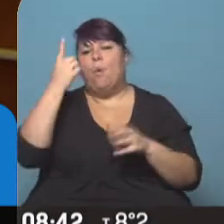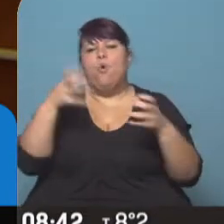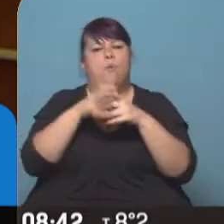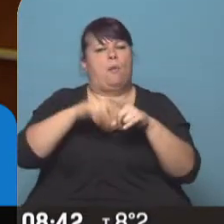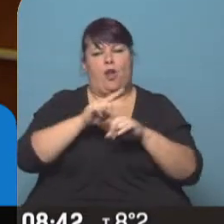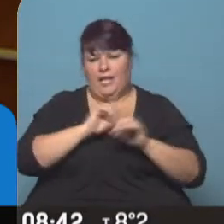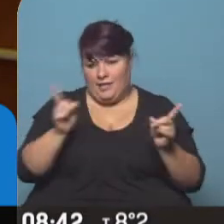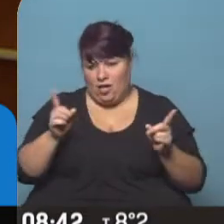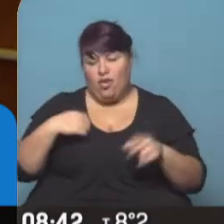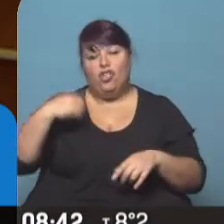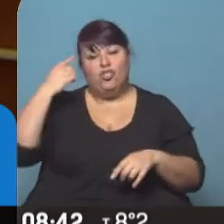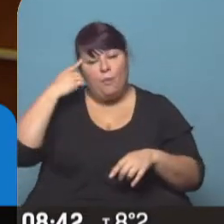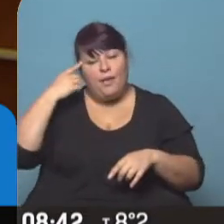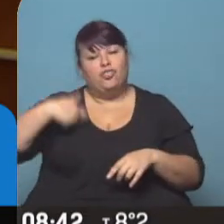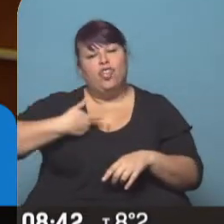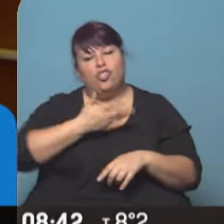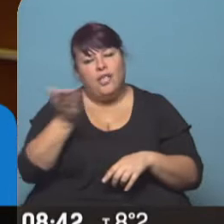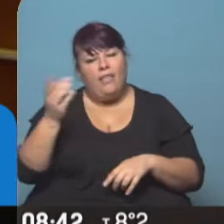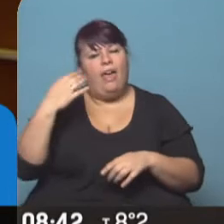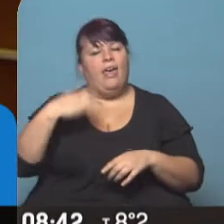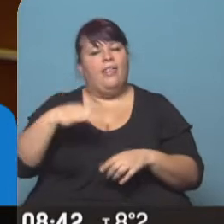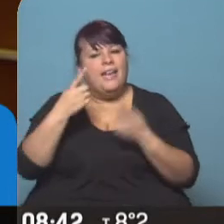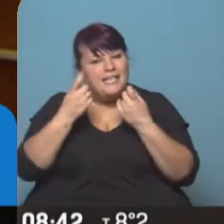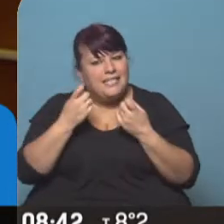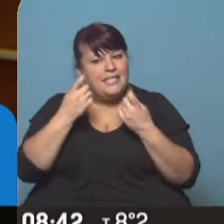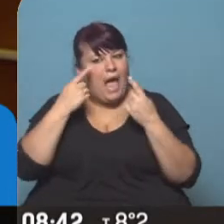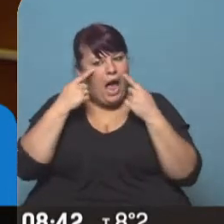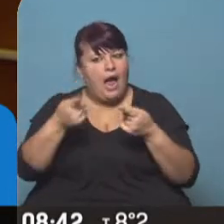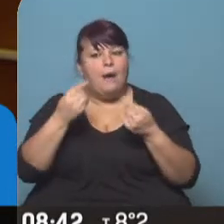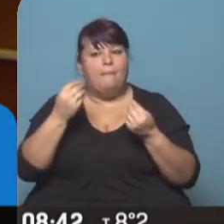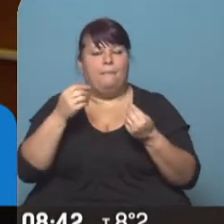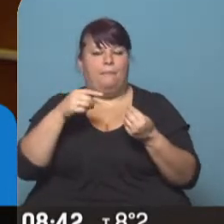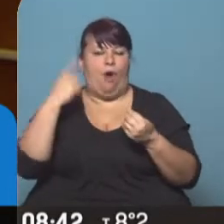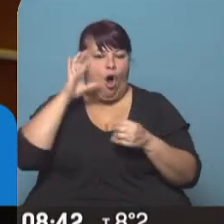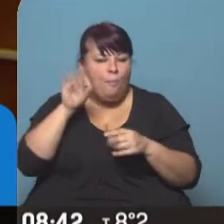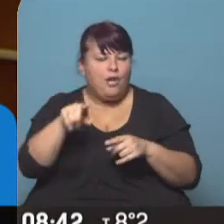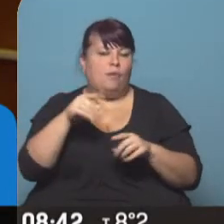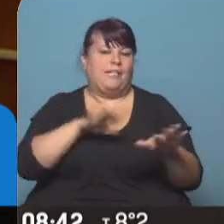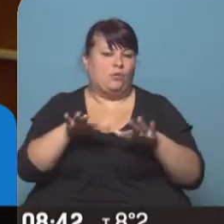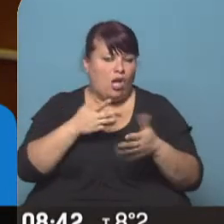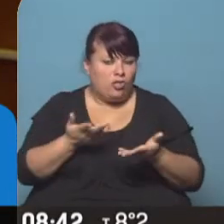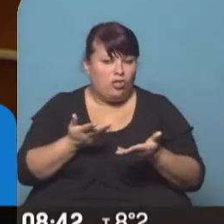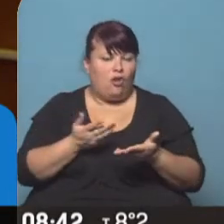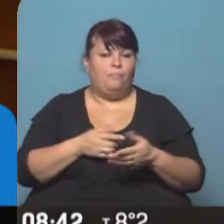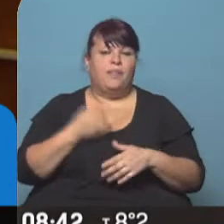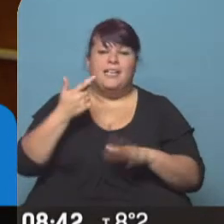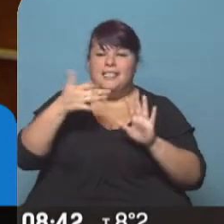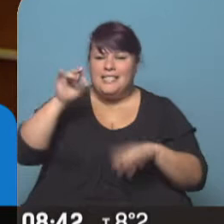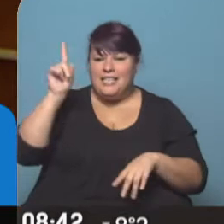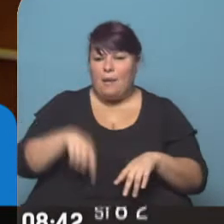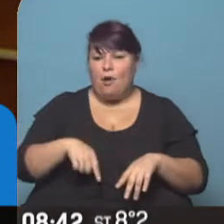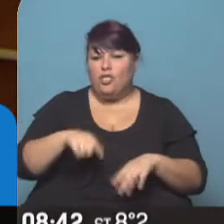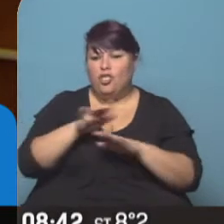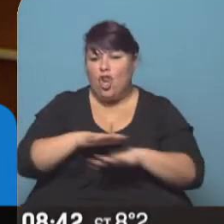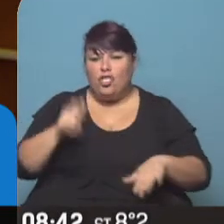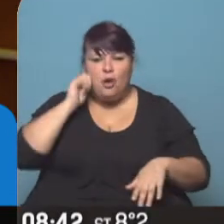político. Creo que la sociedad necesita la mirada para esta situación donde tenemos el 60% de